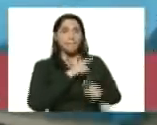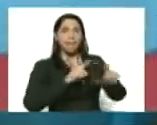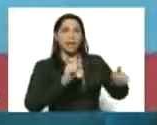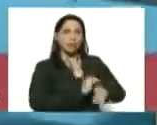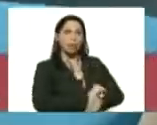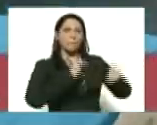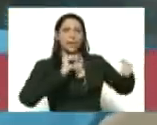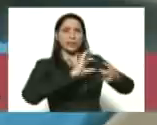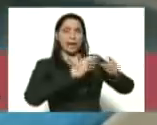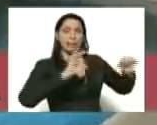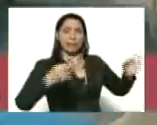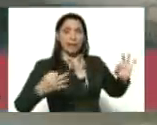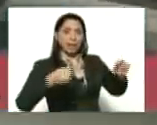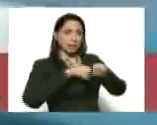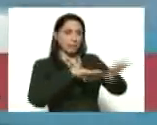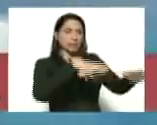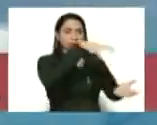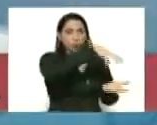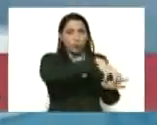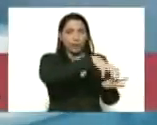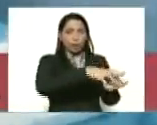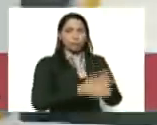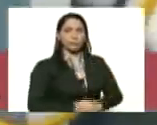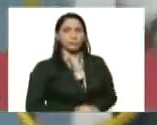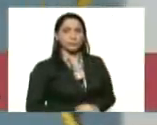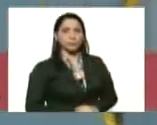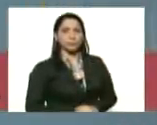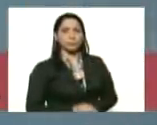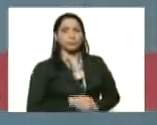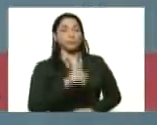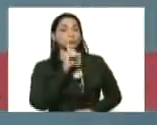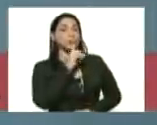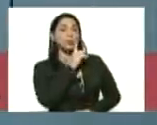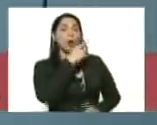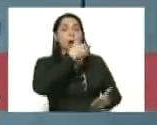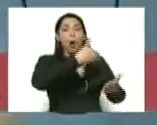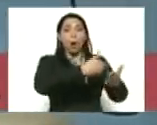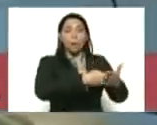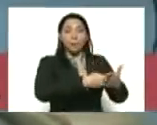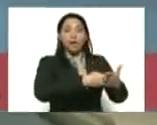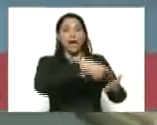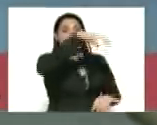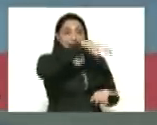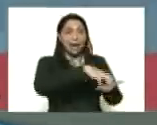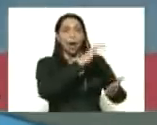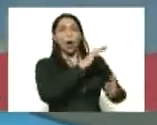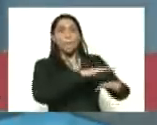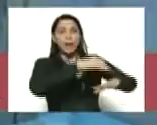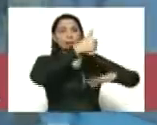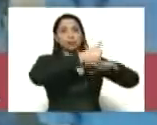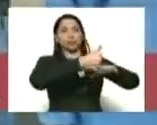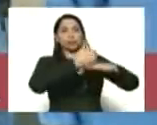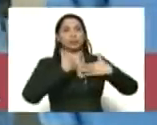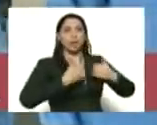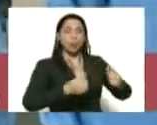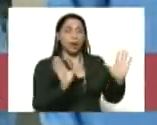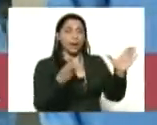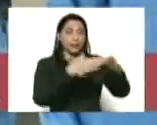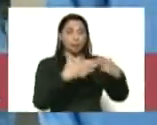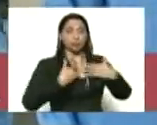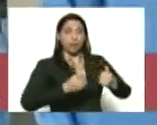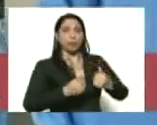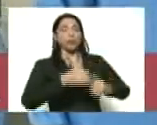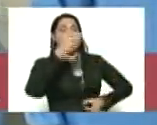cadena de transmisión aquí en este estado en nombre del estado mayor de salud del equipo de salud la brigada médica